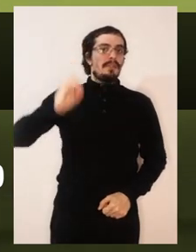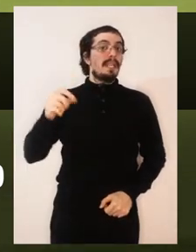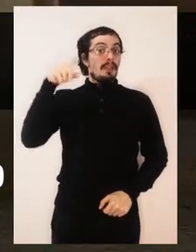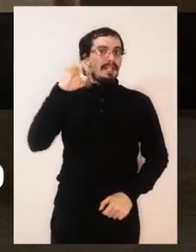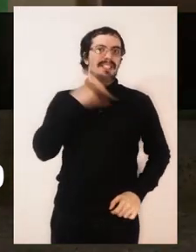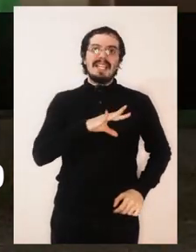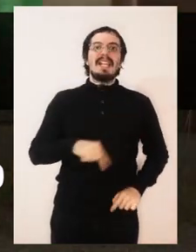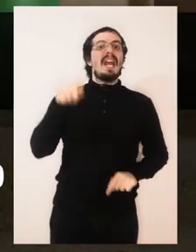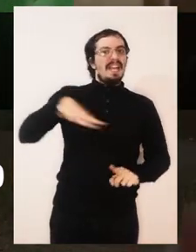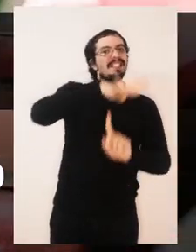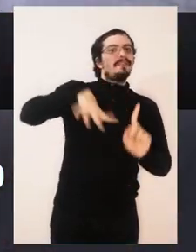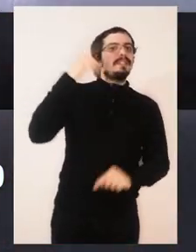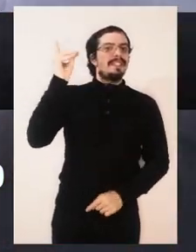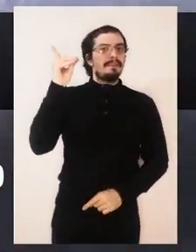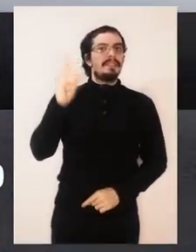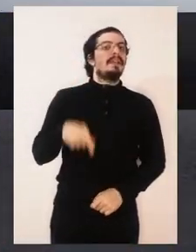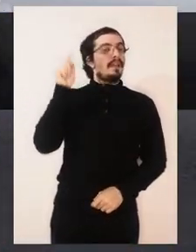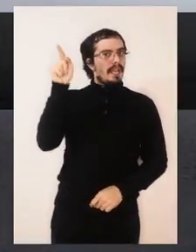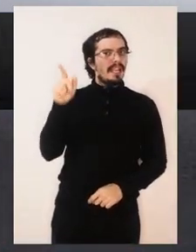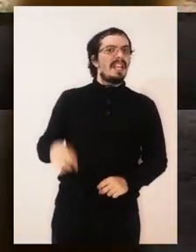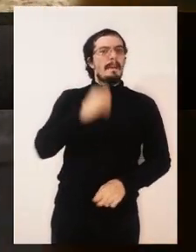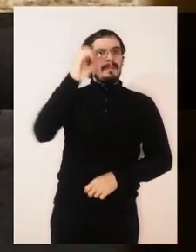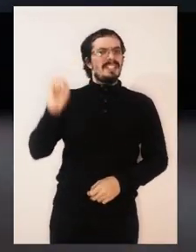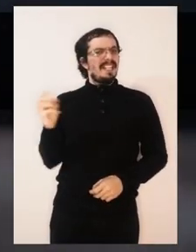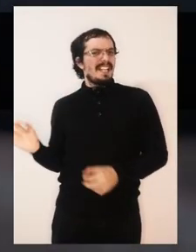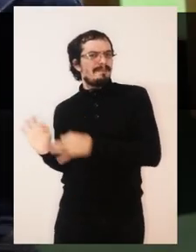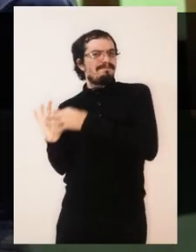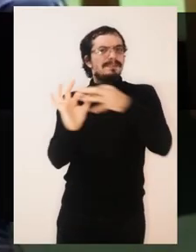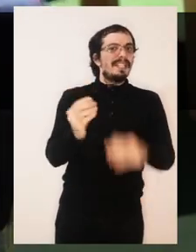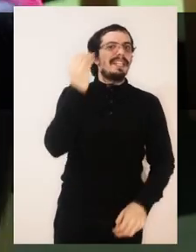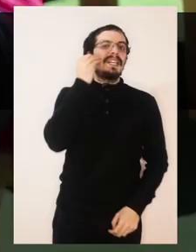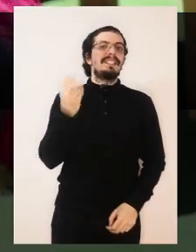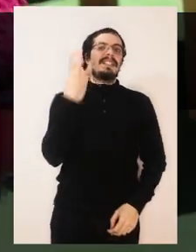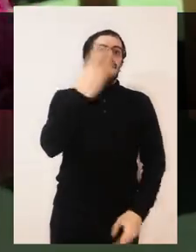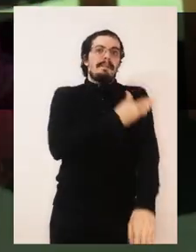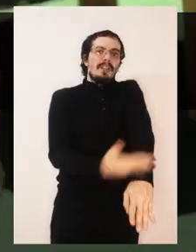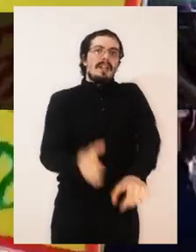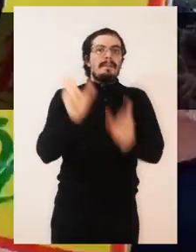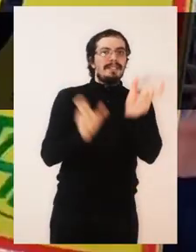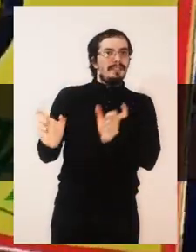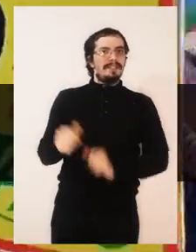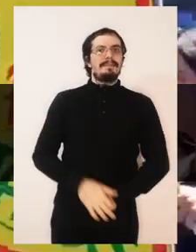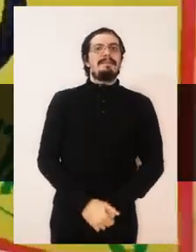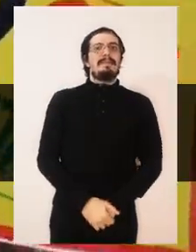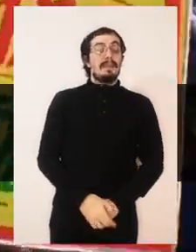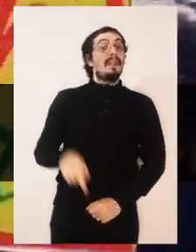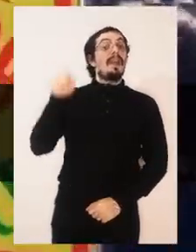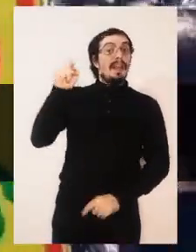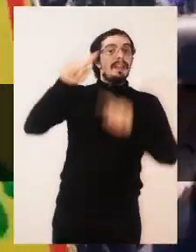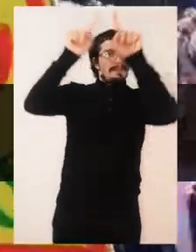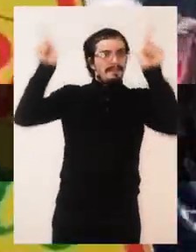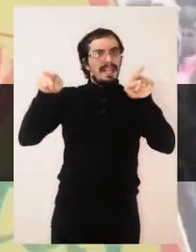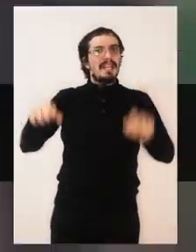se encuentra en dicha situación, porcentaje que equivale a casi 3 millones de personas. En este